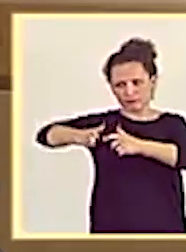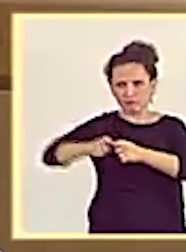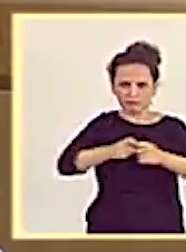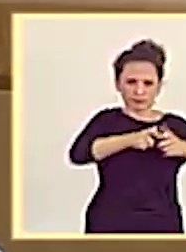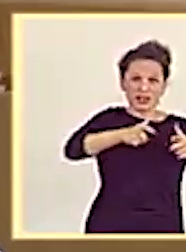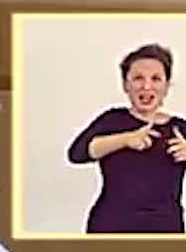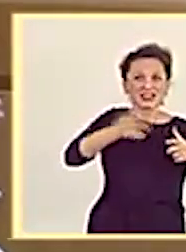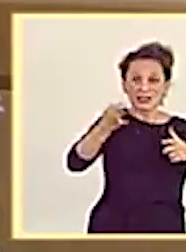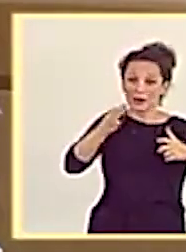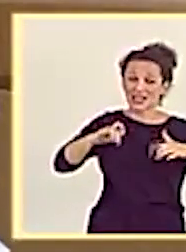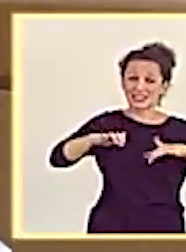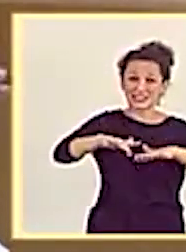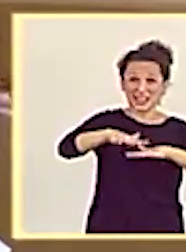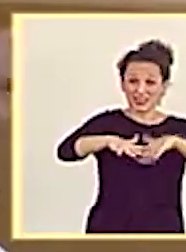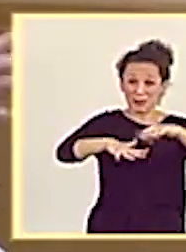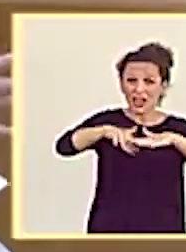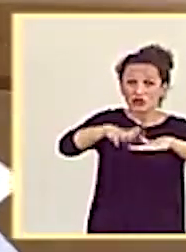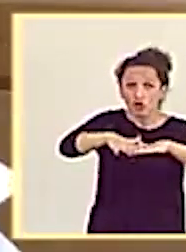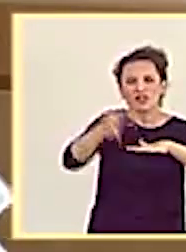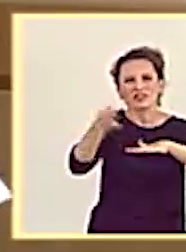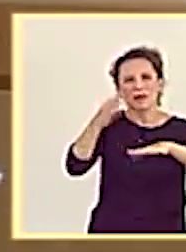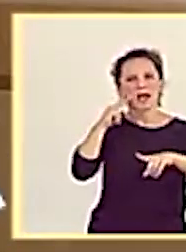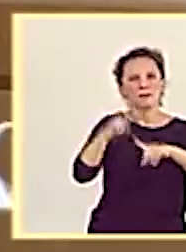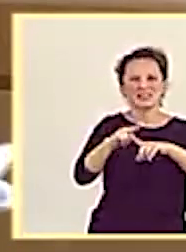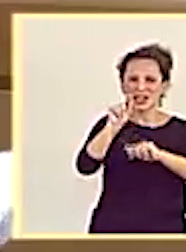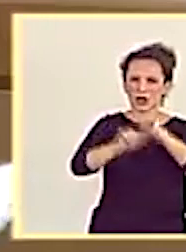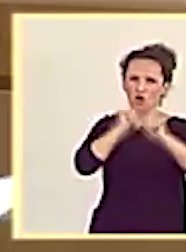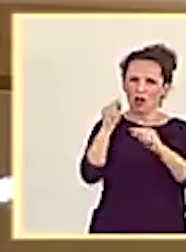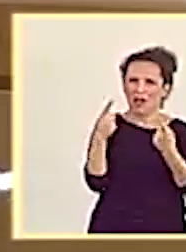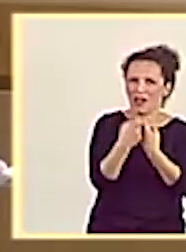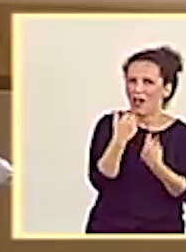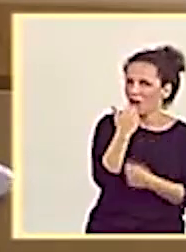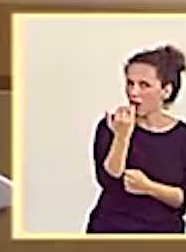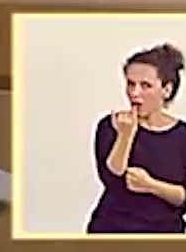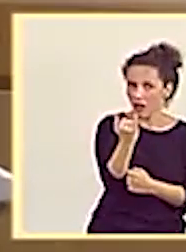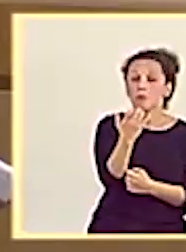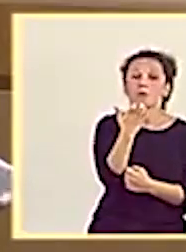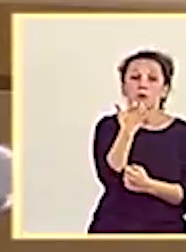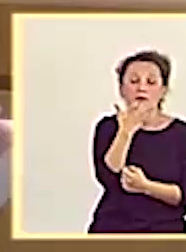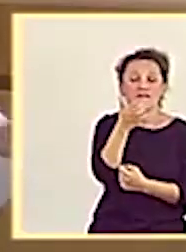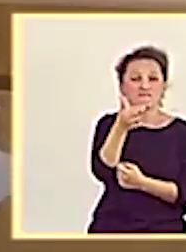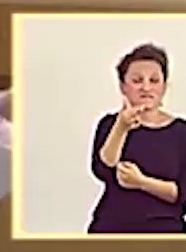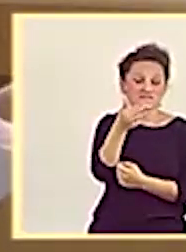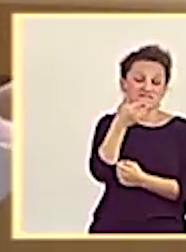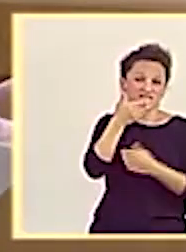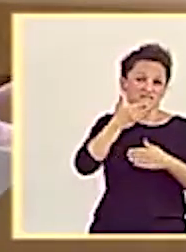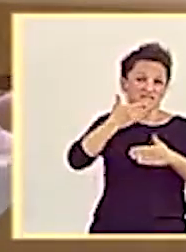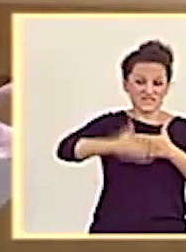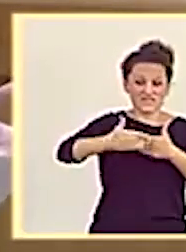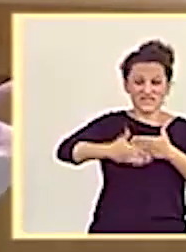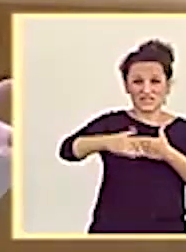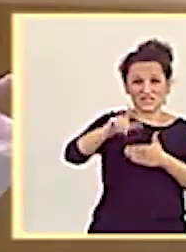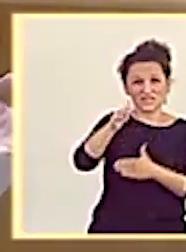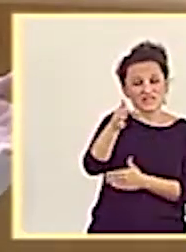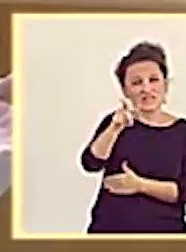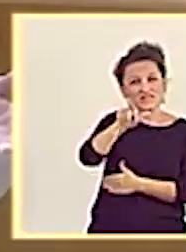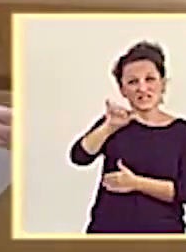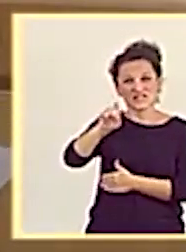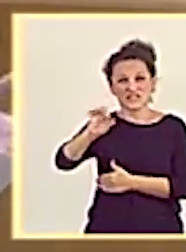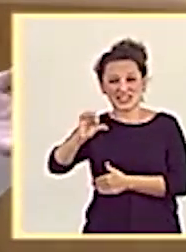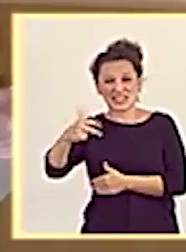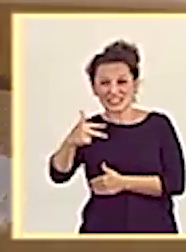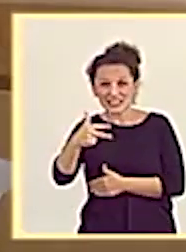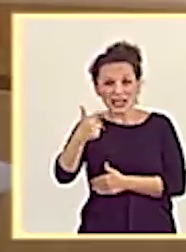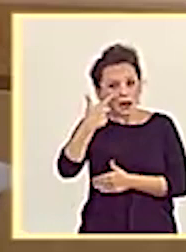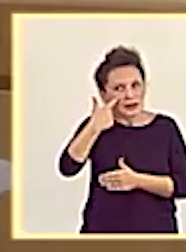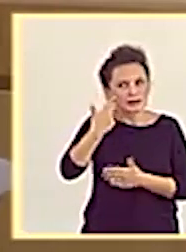contaminantes. Acabamos de culminar nuevas etapas de restauración de FLIX y necesitamos hacerlo con toda la seguridad. Por tanto, durante este